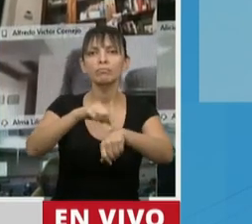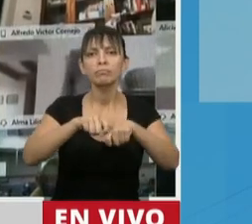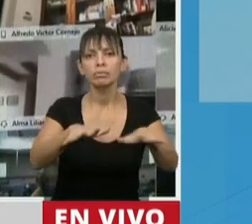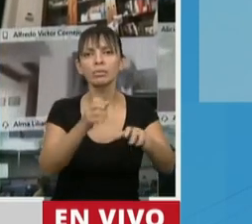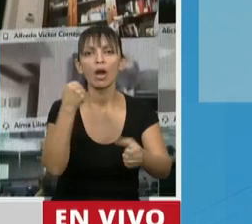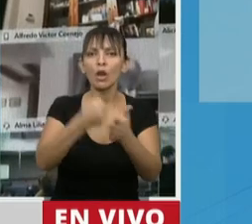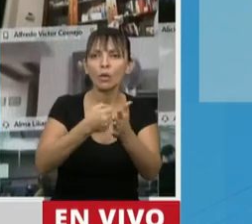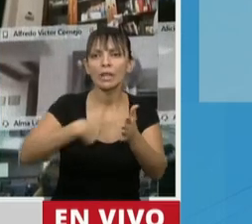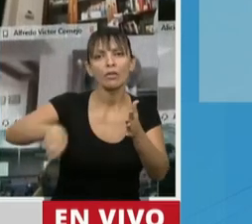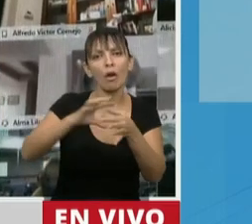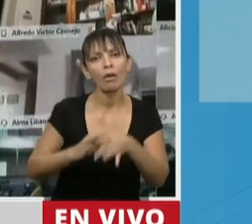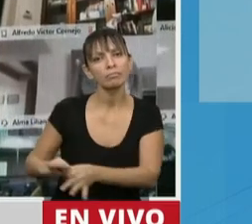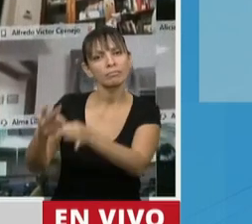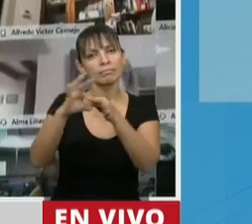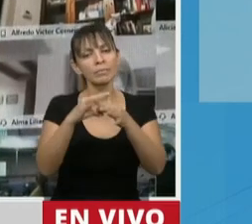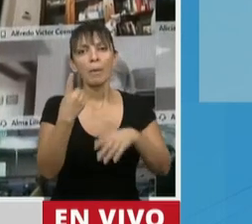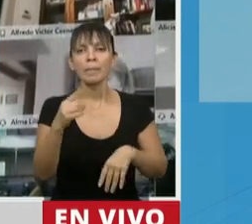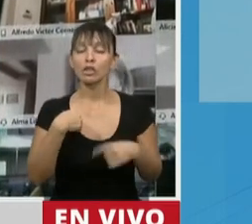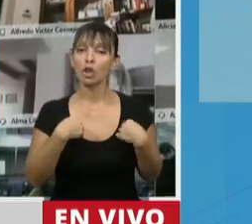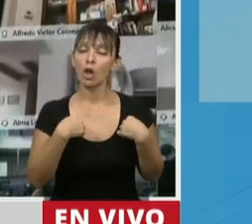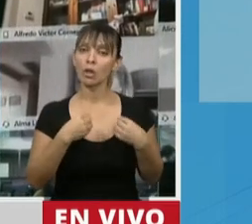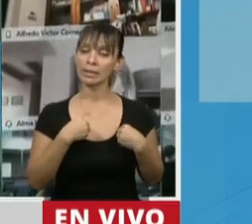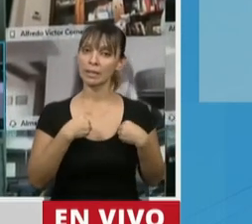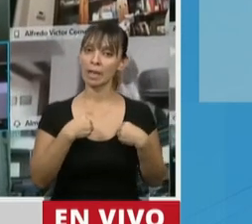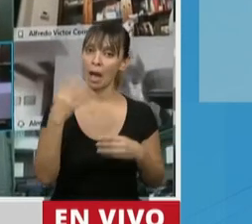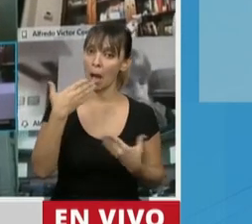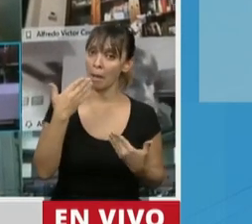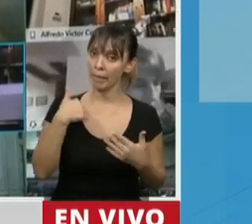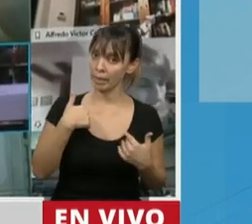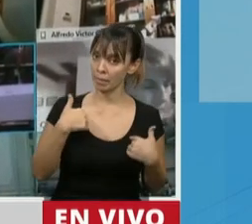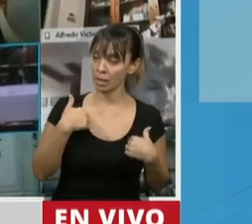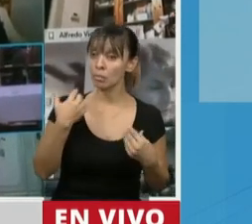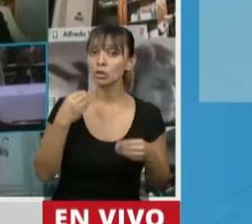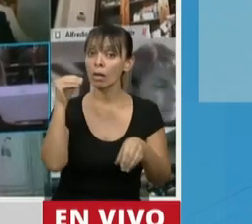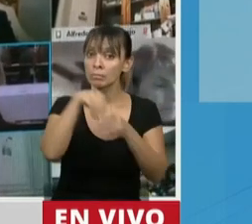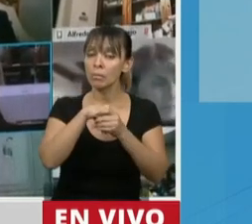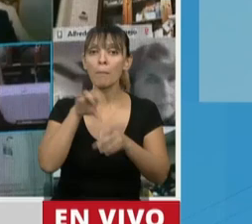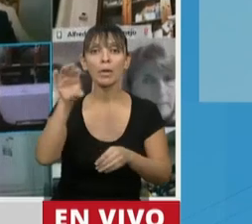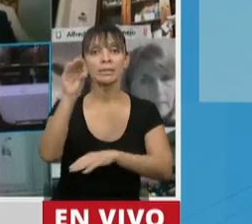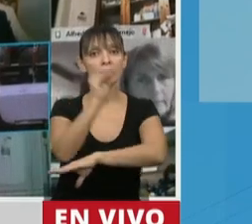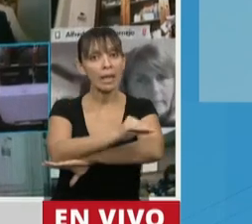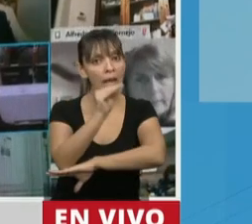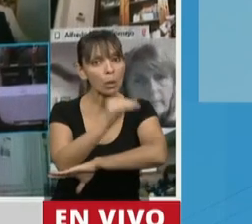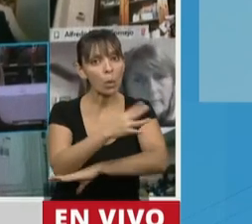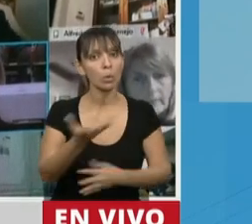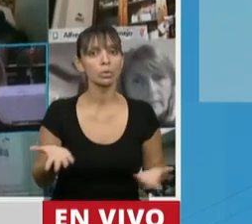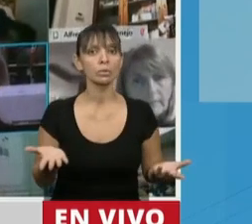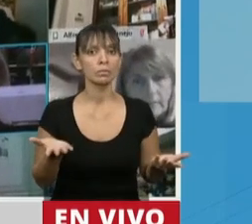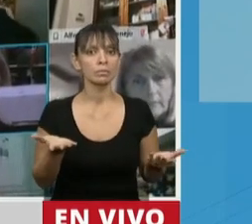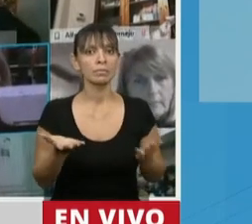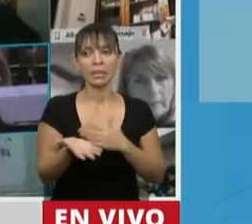juntos. Pero me sentí aludida institucionalmente, yo pertenezco a la provincia de Santa Cruz, hasta